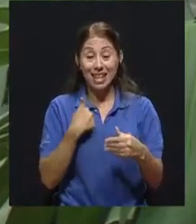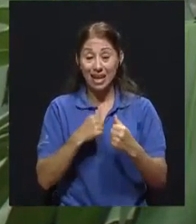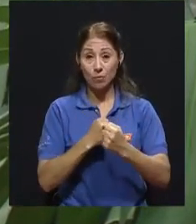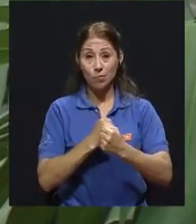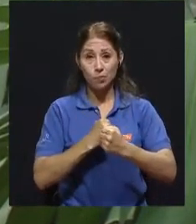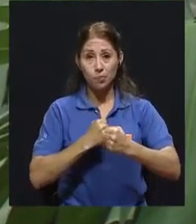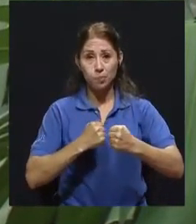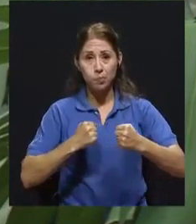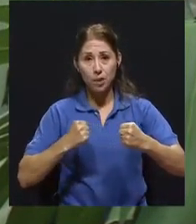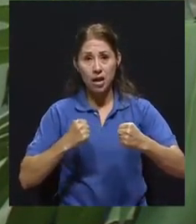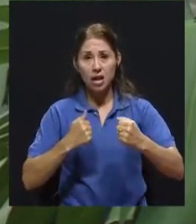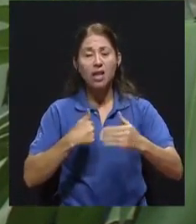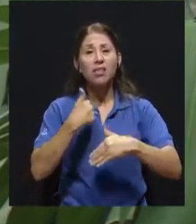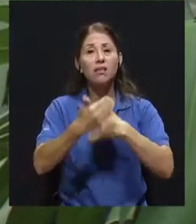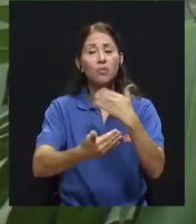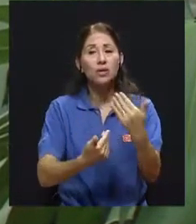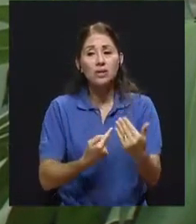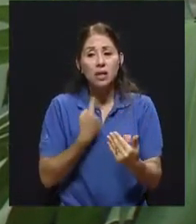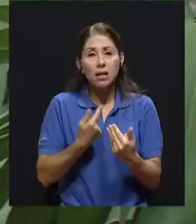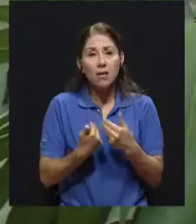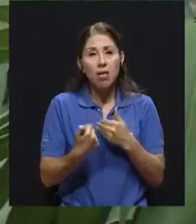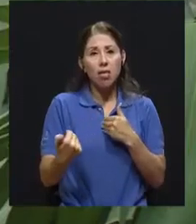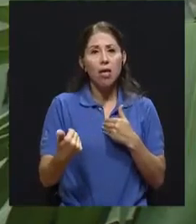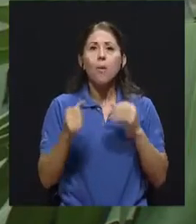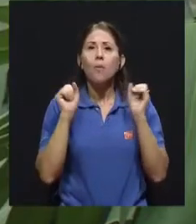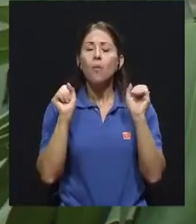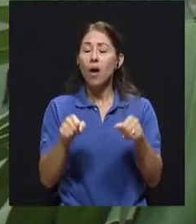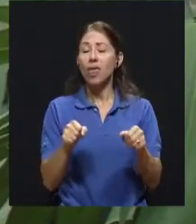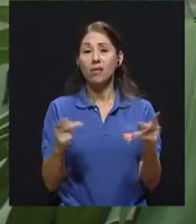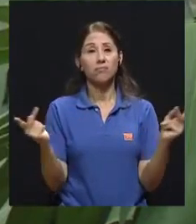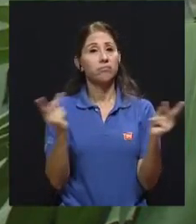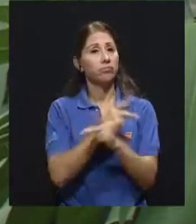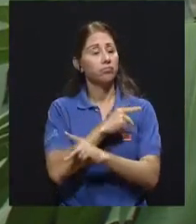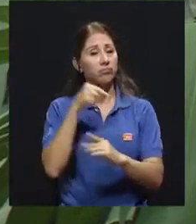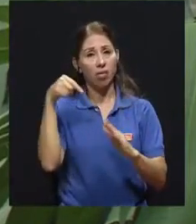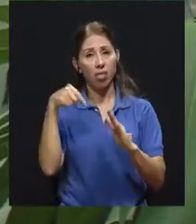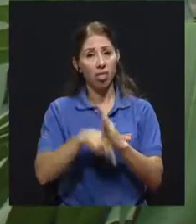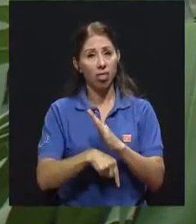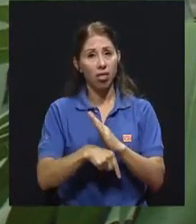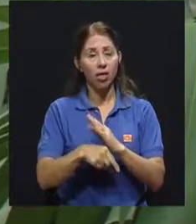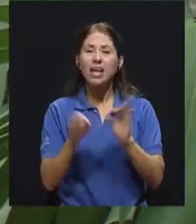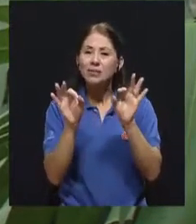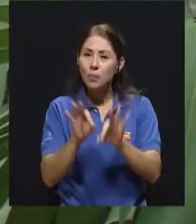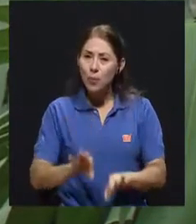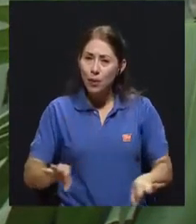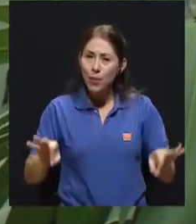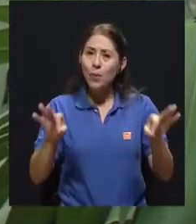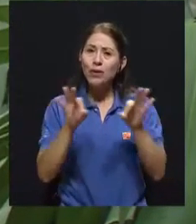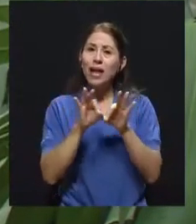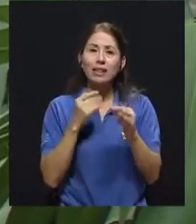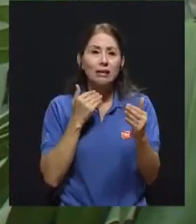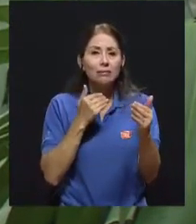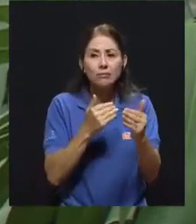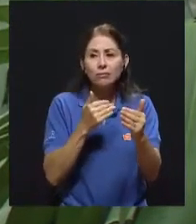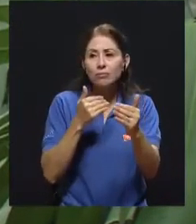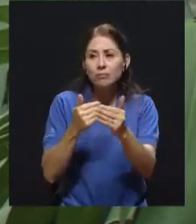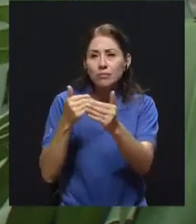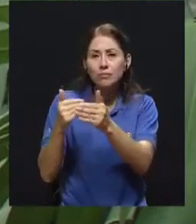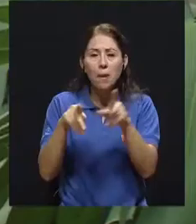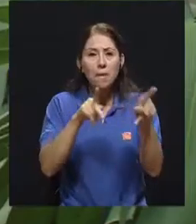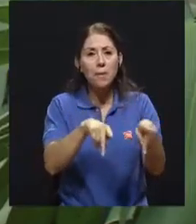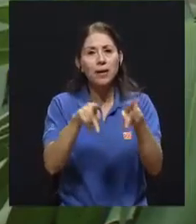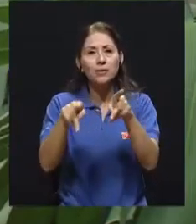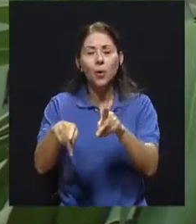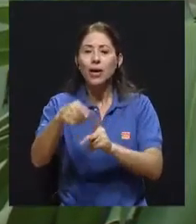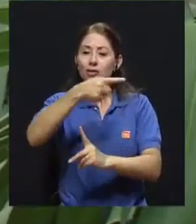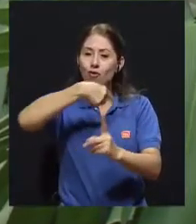lo primero que yo considero es importante es rodearse de gente, ¿verdad? En términos de lo primero es